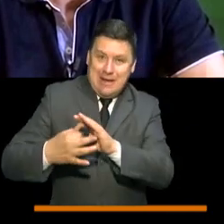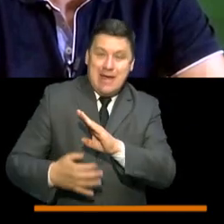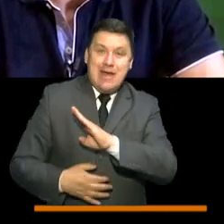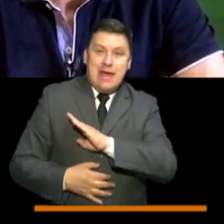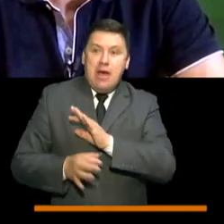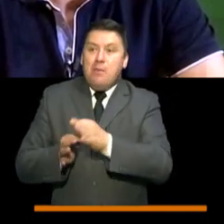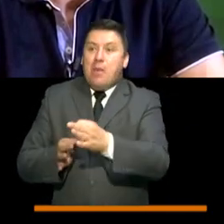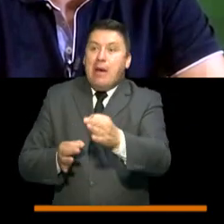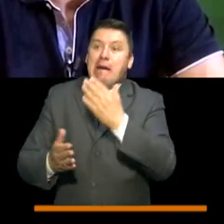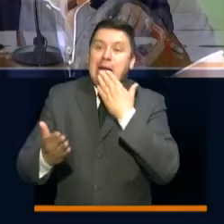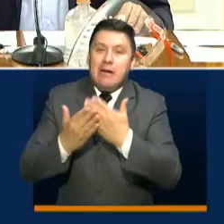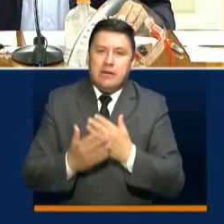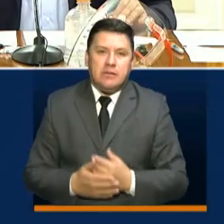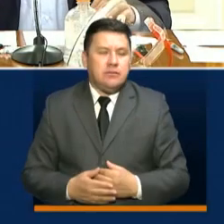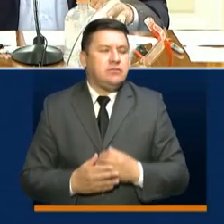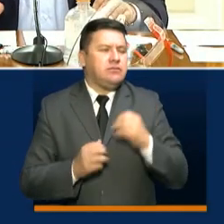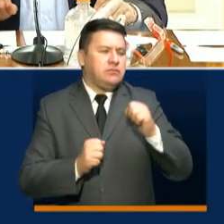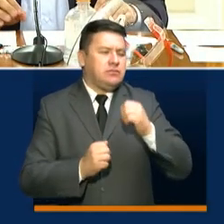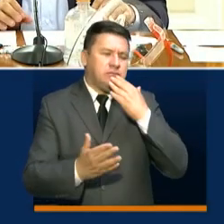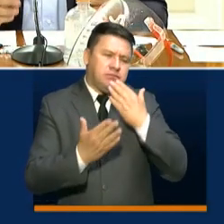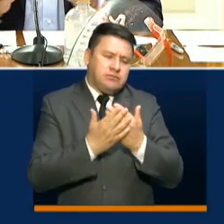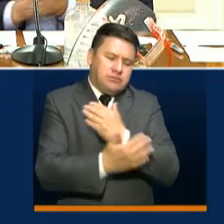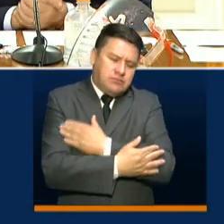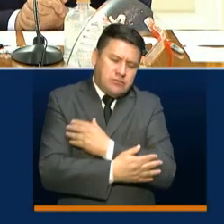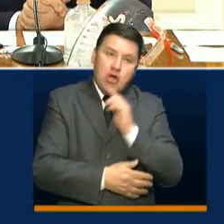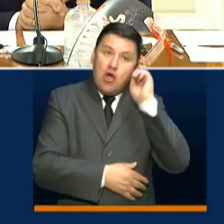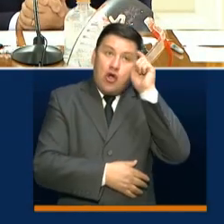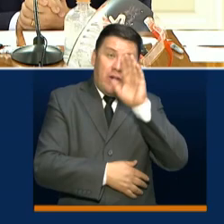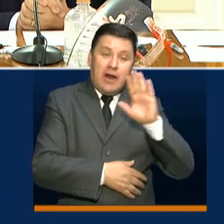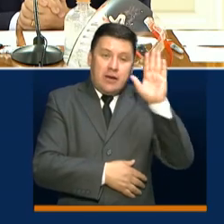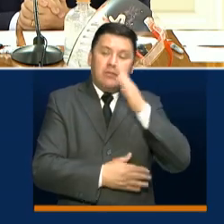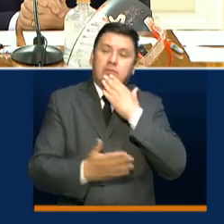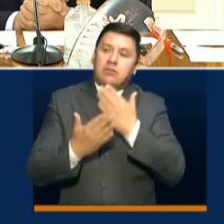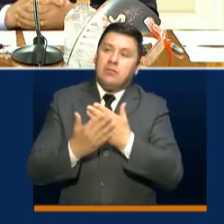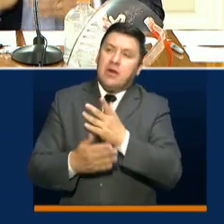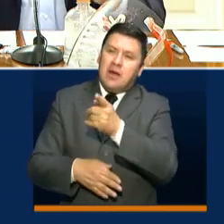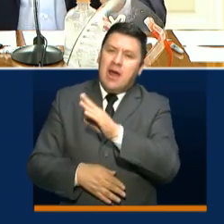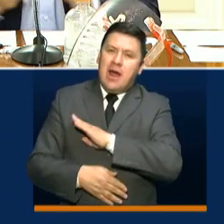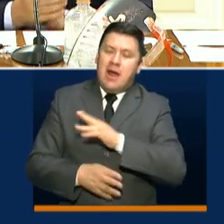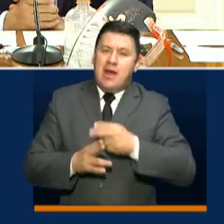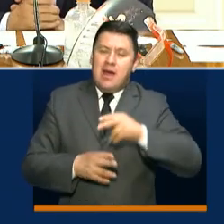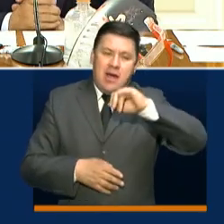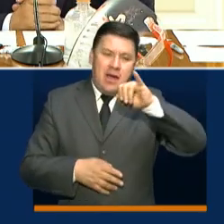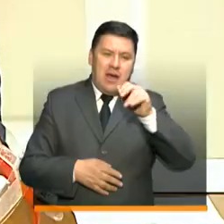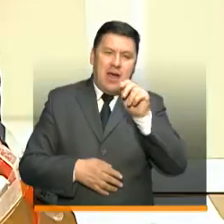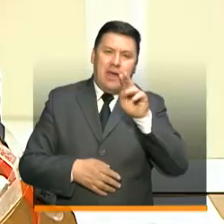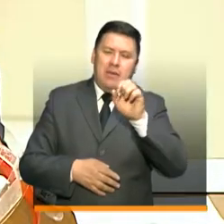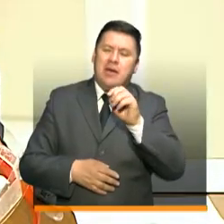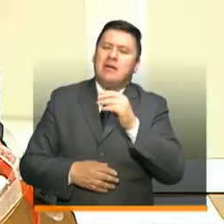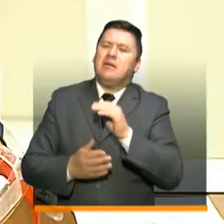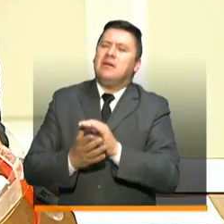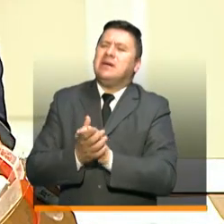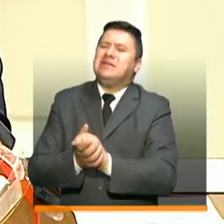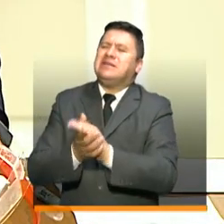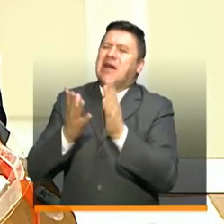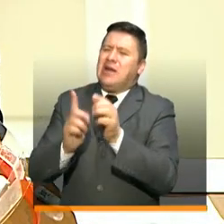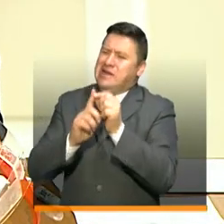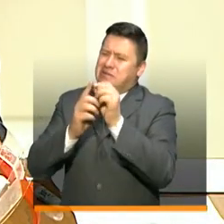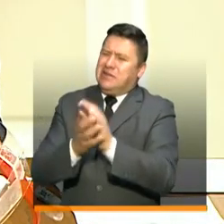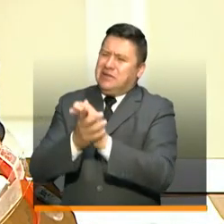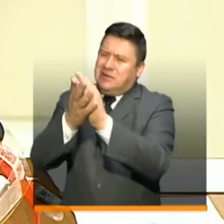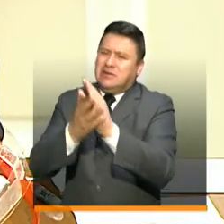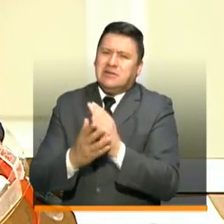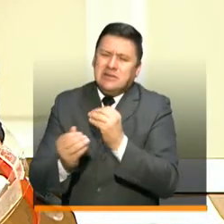alcaldes municipales. Muchas gracias, querida gobernadora, muchas gracias, alcalde Jaime. De nuevo, mi saludo muy especial para ustedes